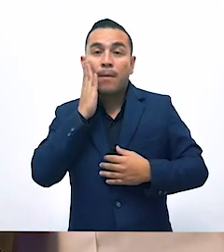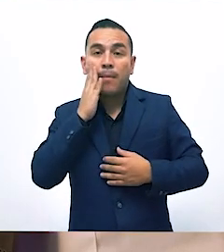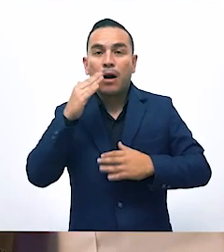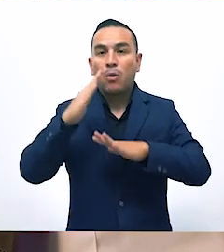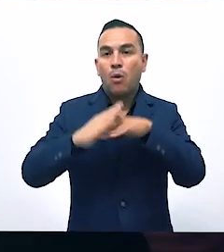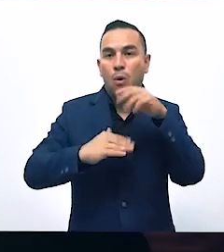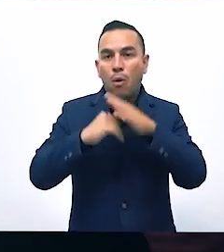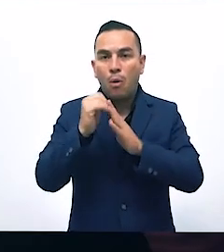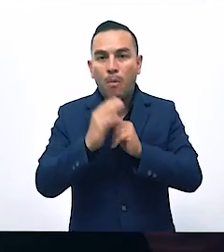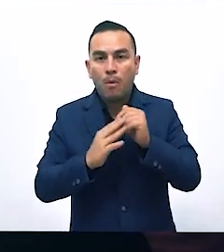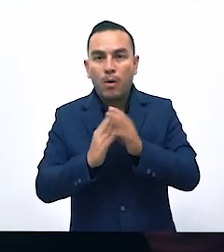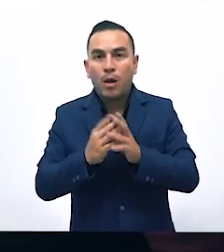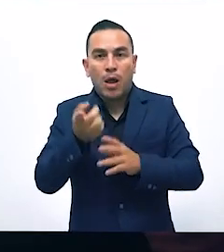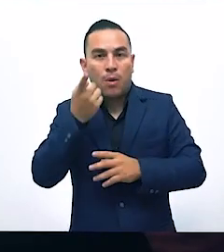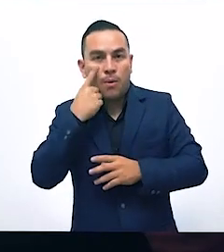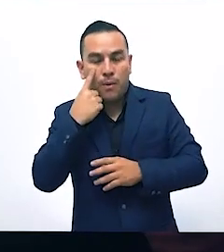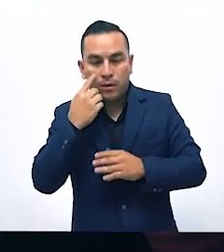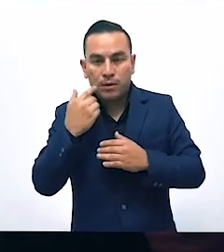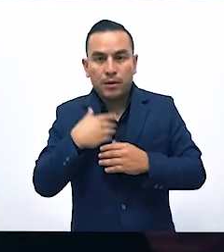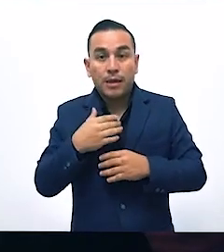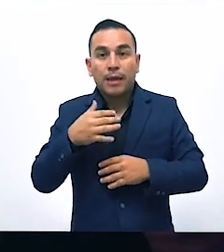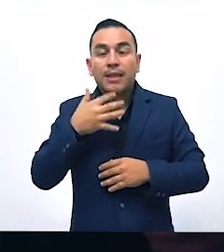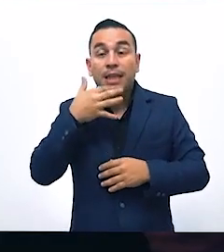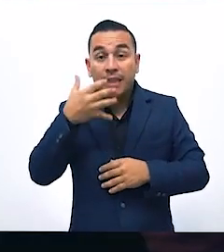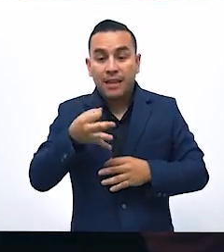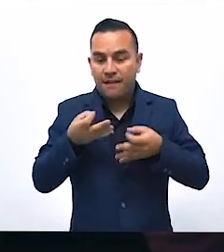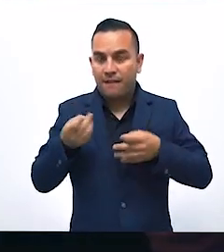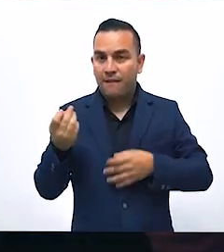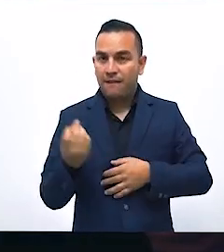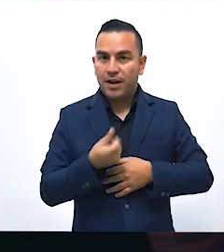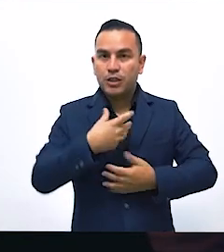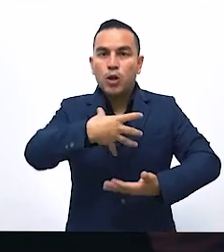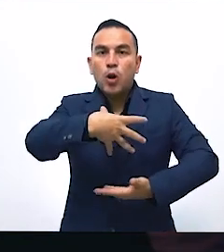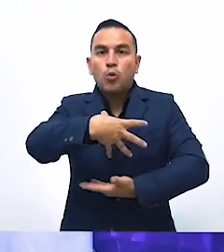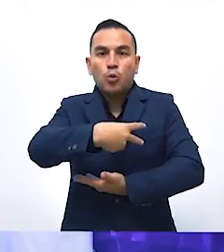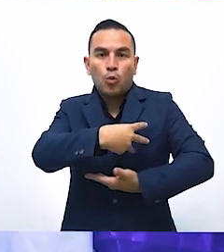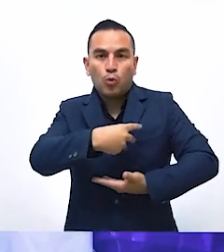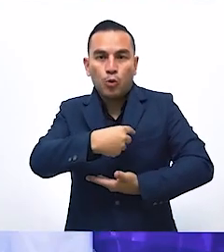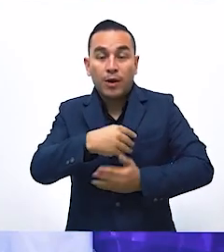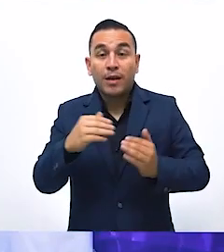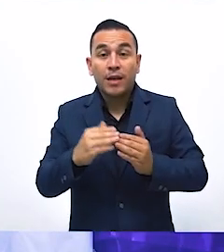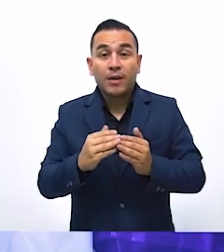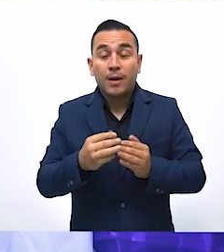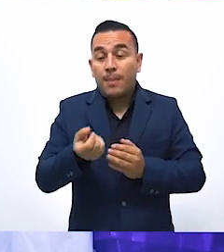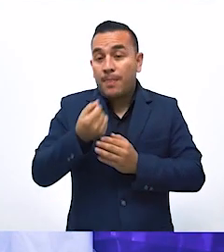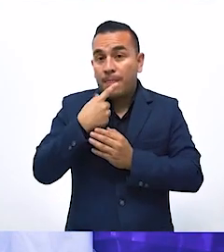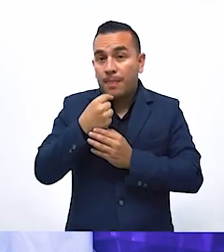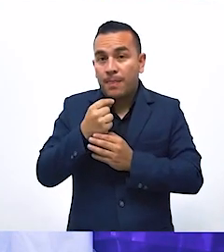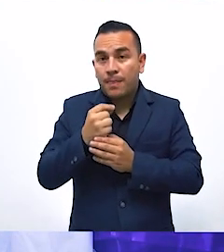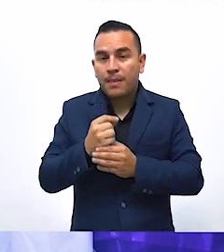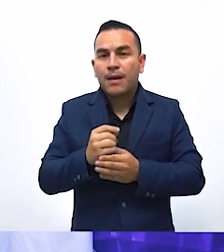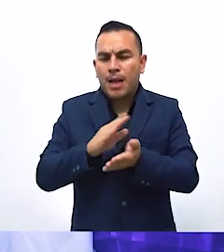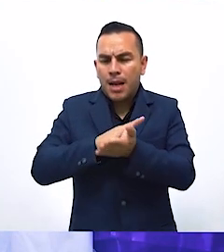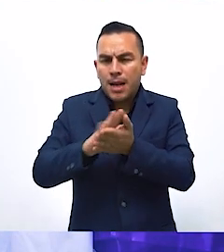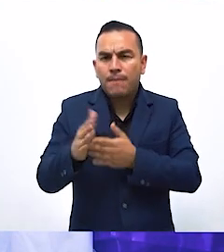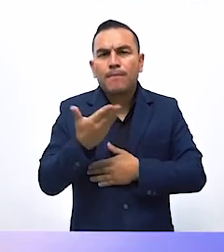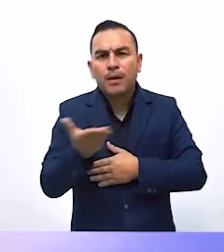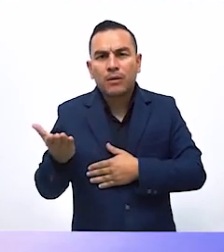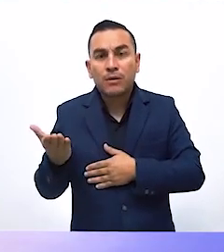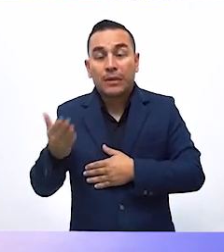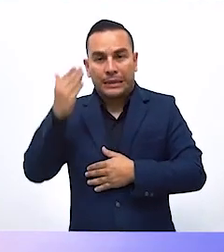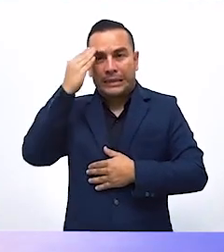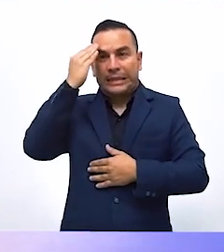tranquilamente, estén protegidas, cubiertas y que faciliten la lactancia materna. Y kits de bienvenida con artículos de higiene personal.